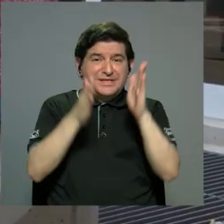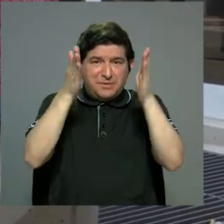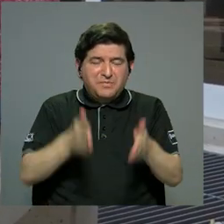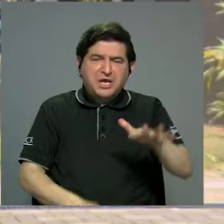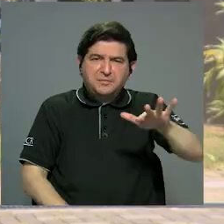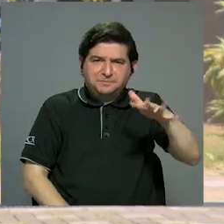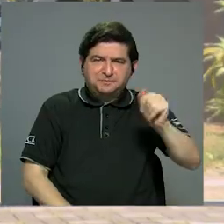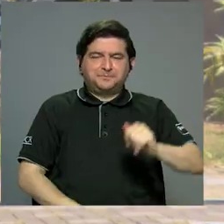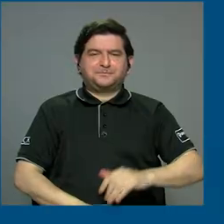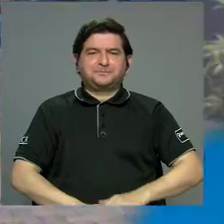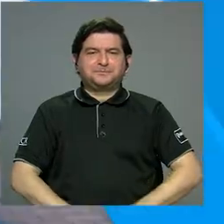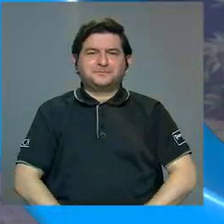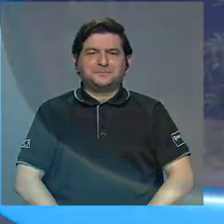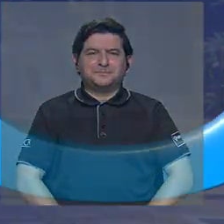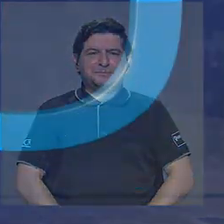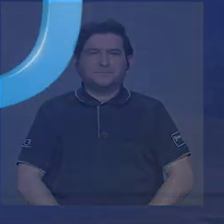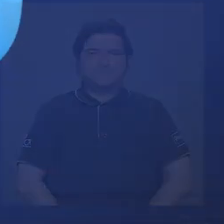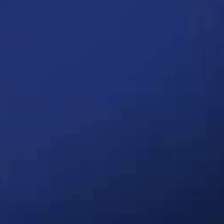usuarios aproximadamente.